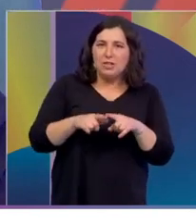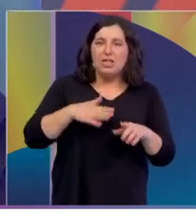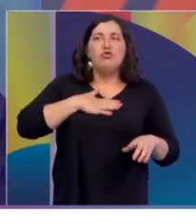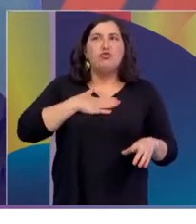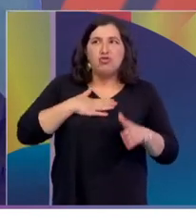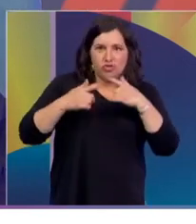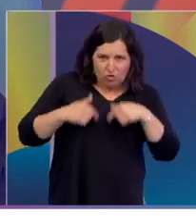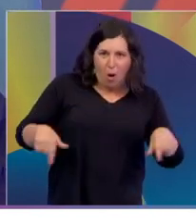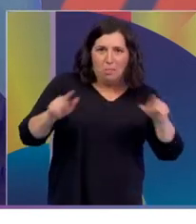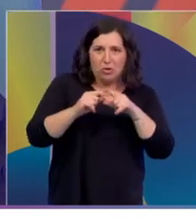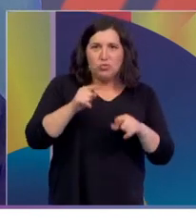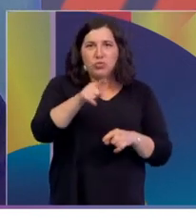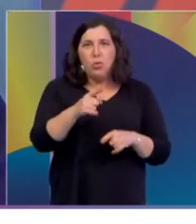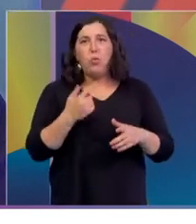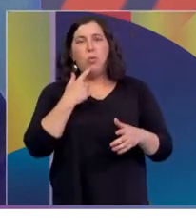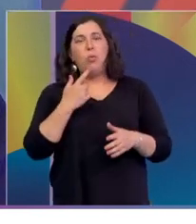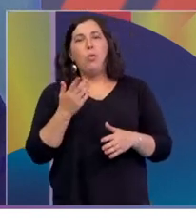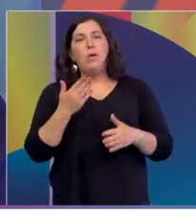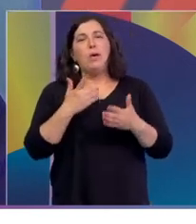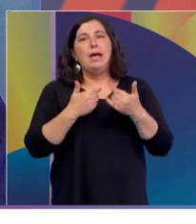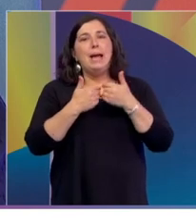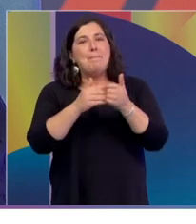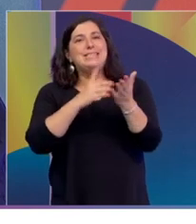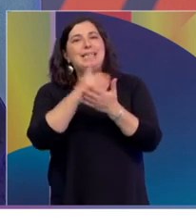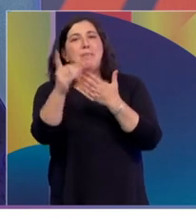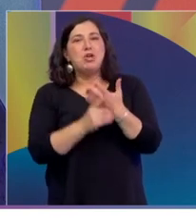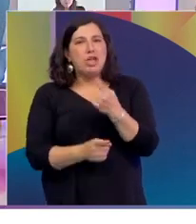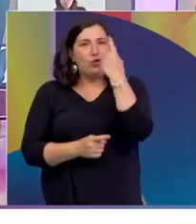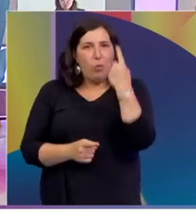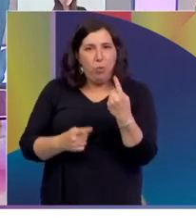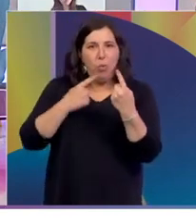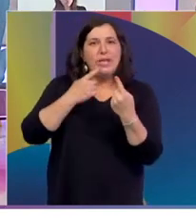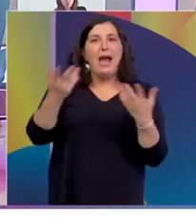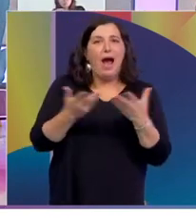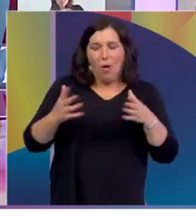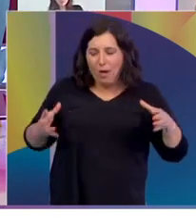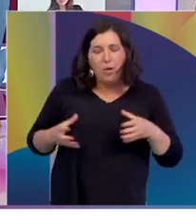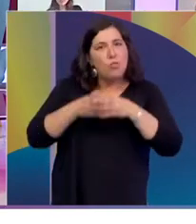Somos, empezaste este proyecto vos como iniciativa y hoy por hoy hay gente que te acompaña.